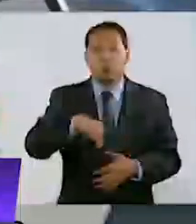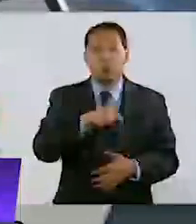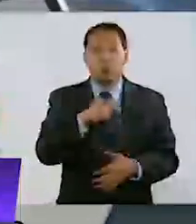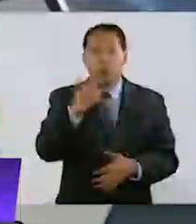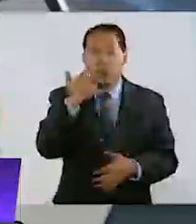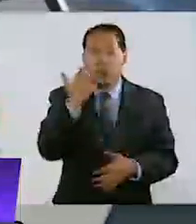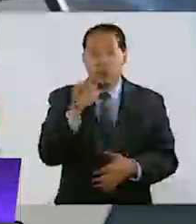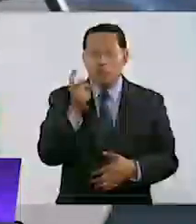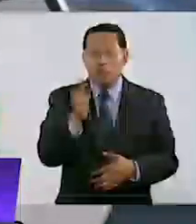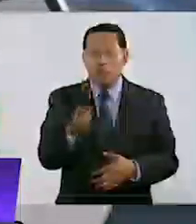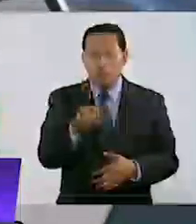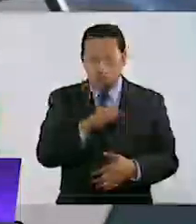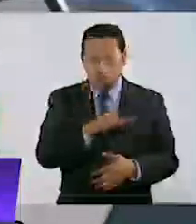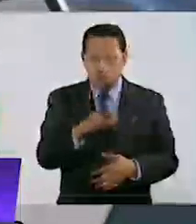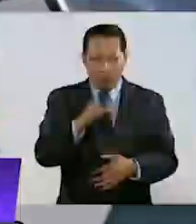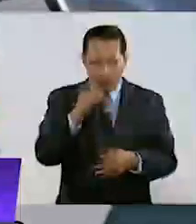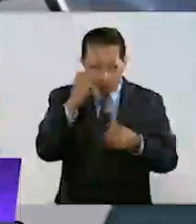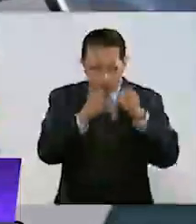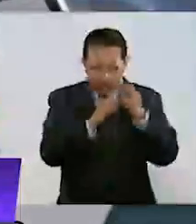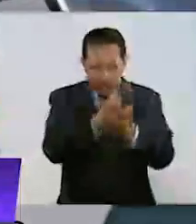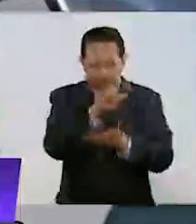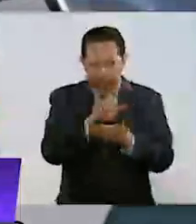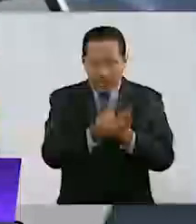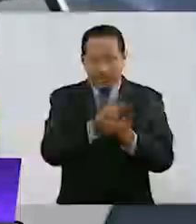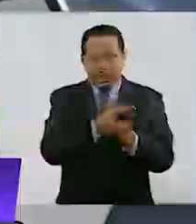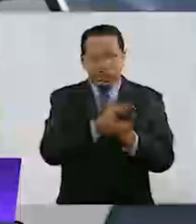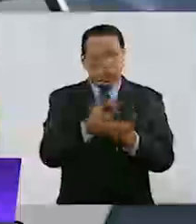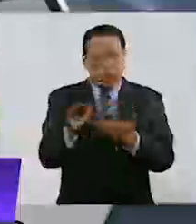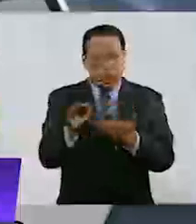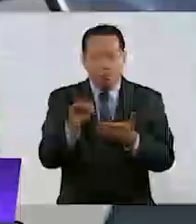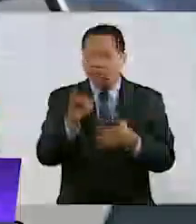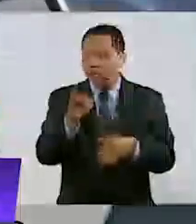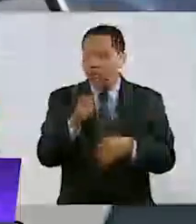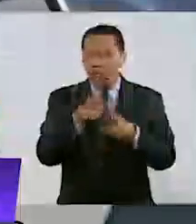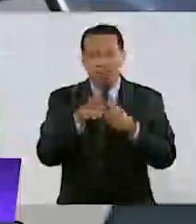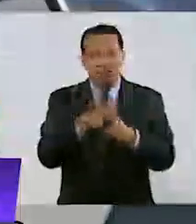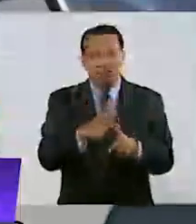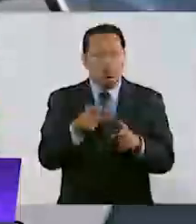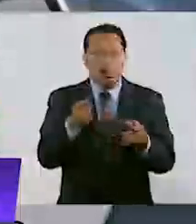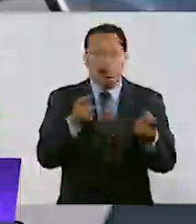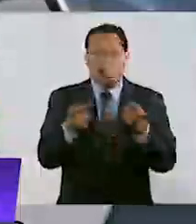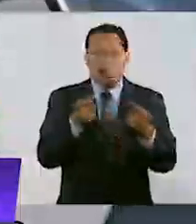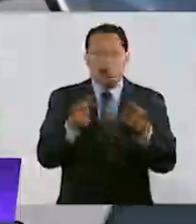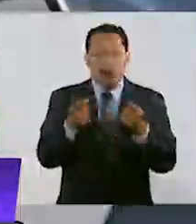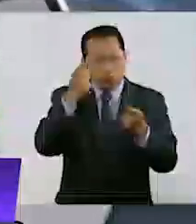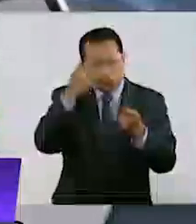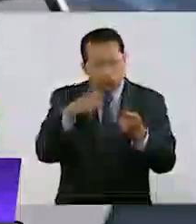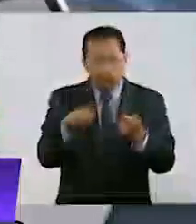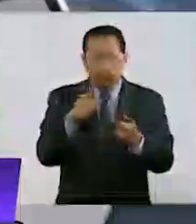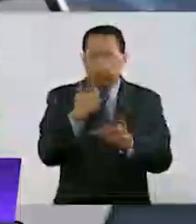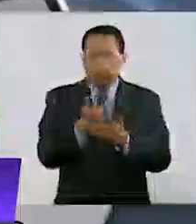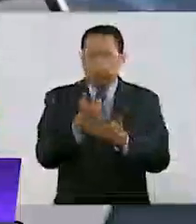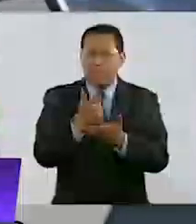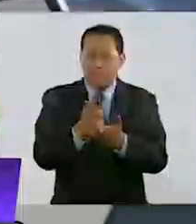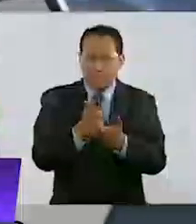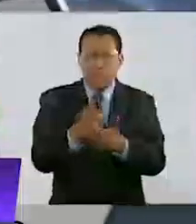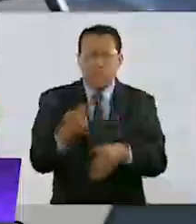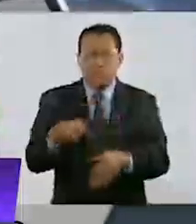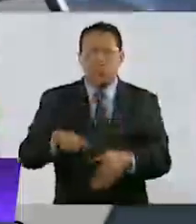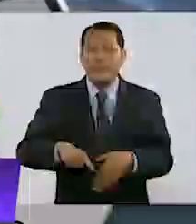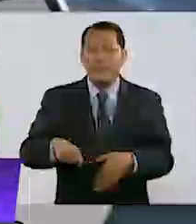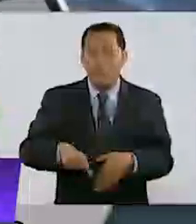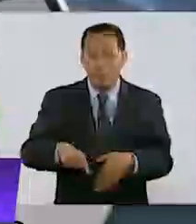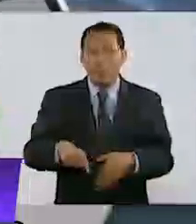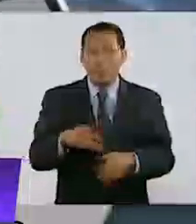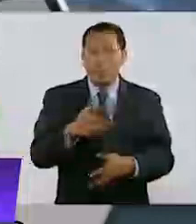es que en esta revisión de la ley podamos seguir teniendo control sobre las finanzas públicas, pero